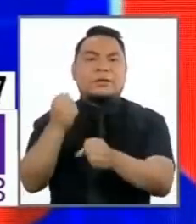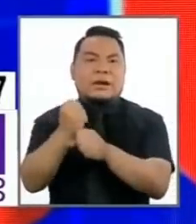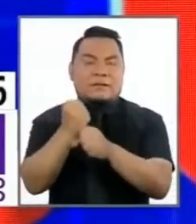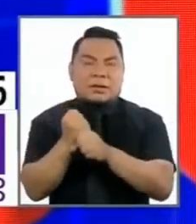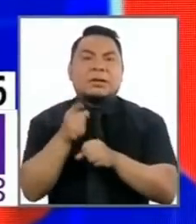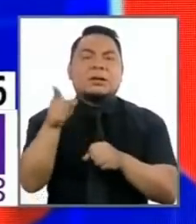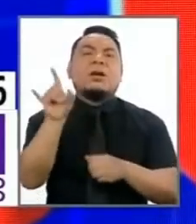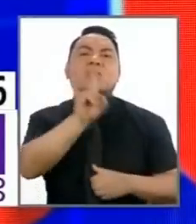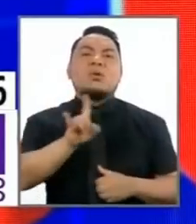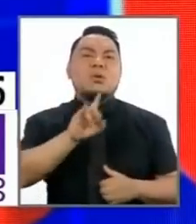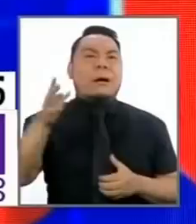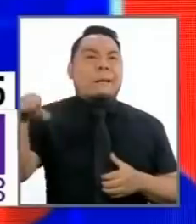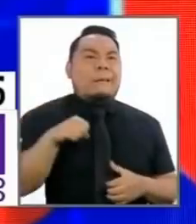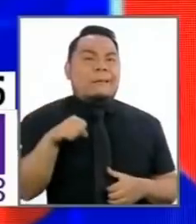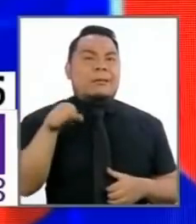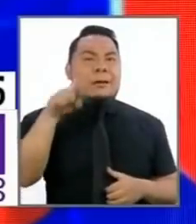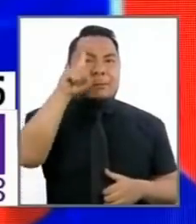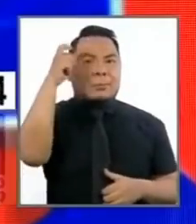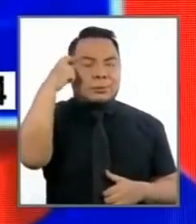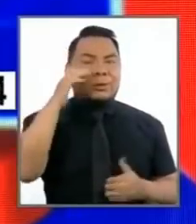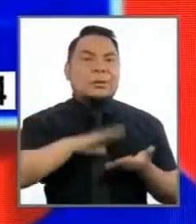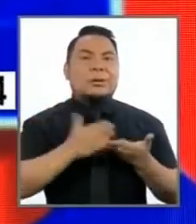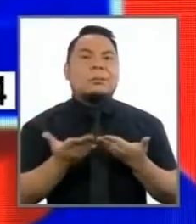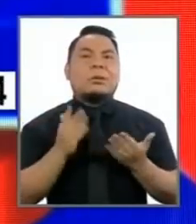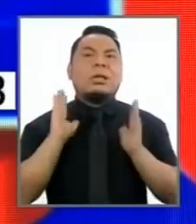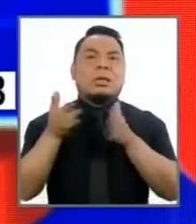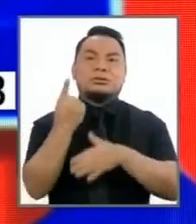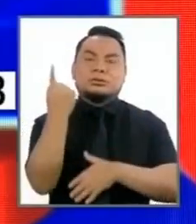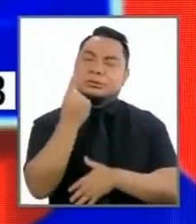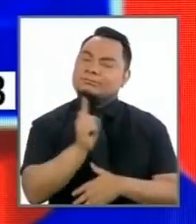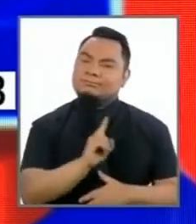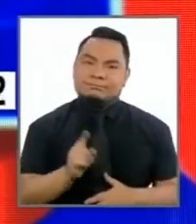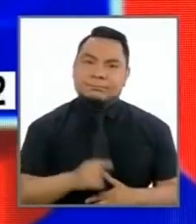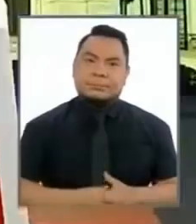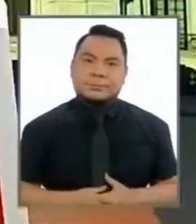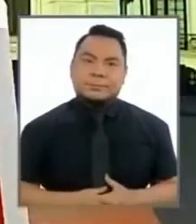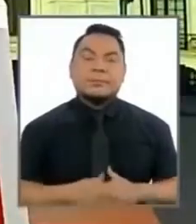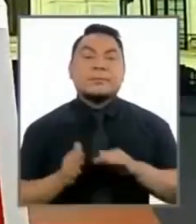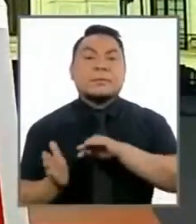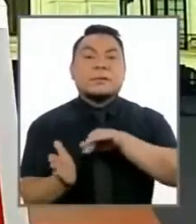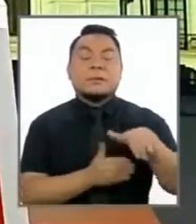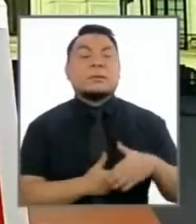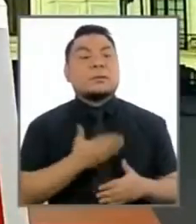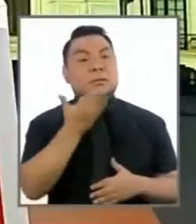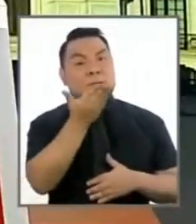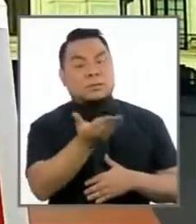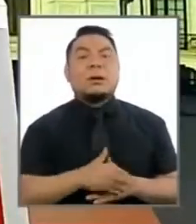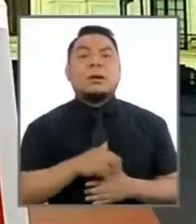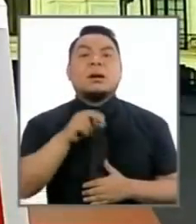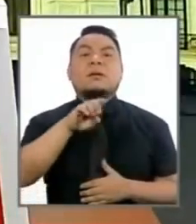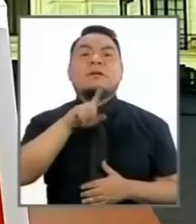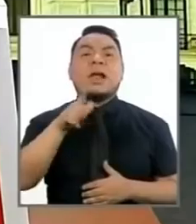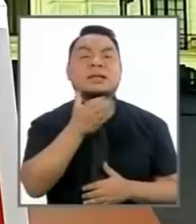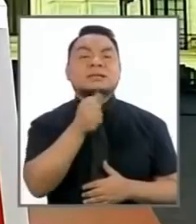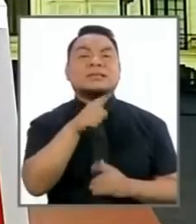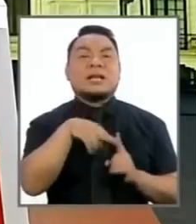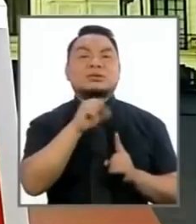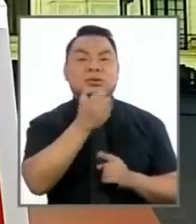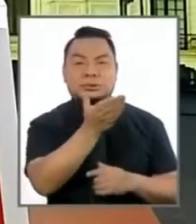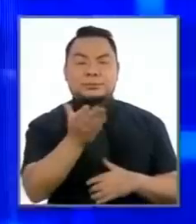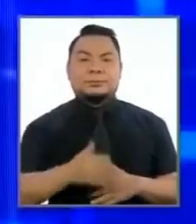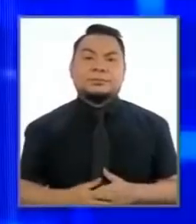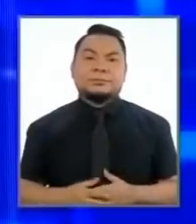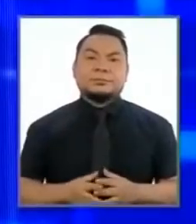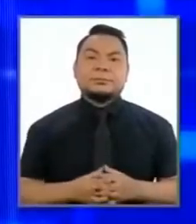utilizándolos políticamente para después dejarlos solos. Bien, pasamos al candidato Rafael Santos. 30 segundos.